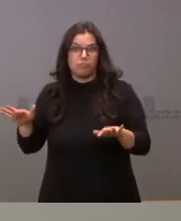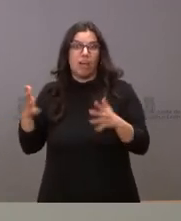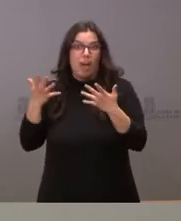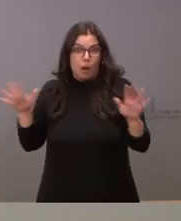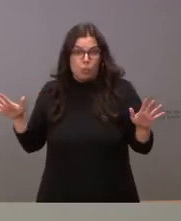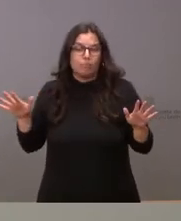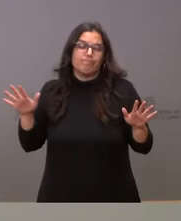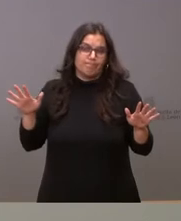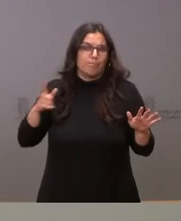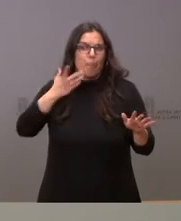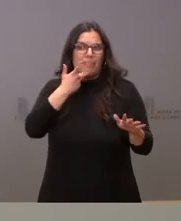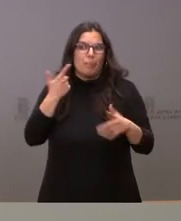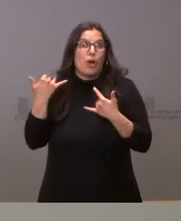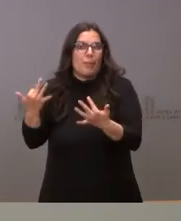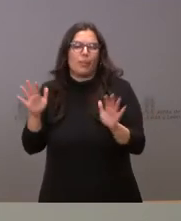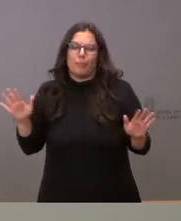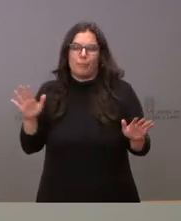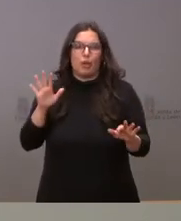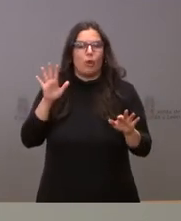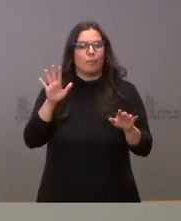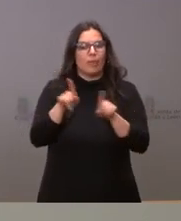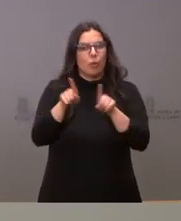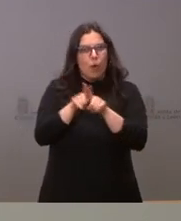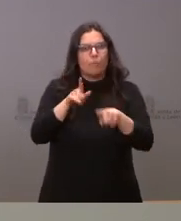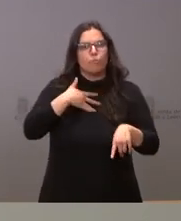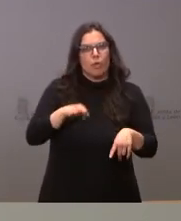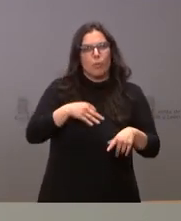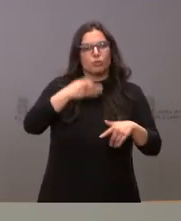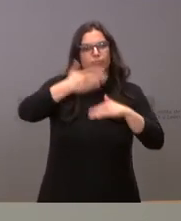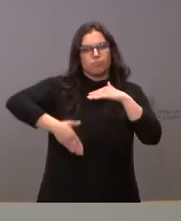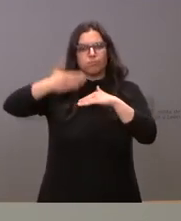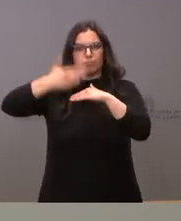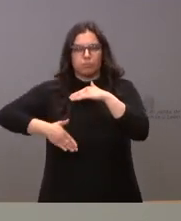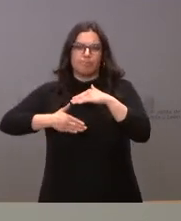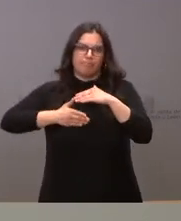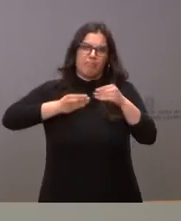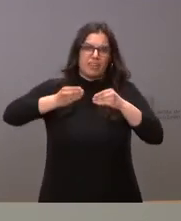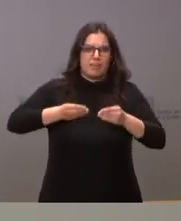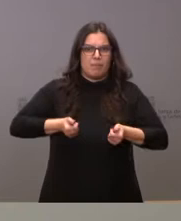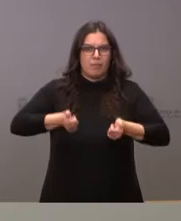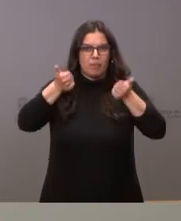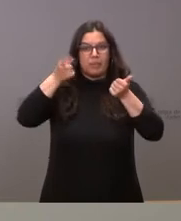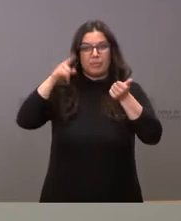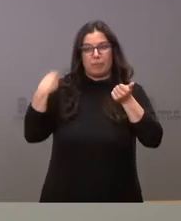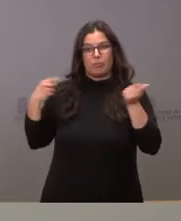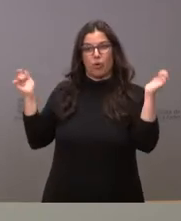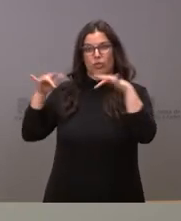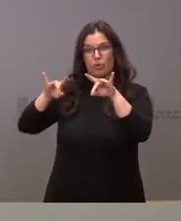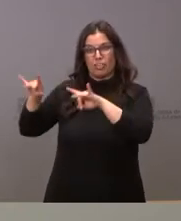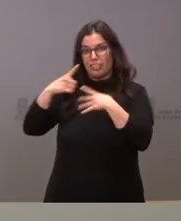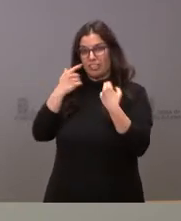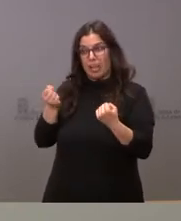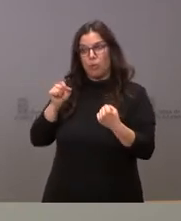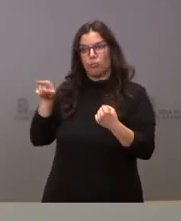Pero es verdad que nos está permitiendo ya ir relajando algunas restricciones y tomando medidas en el marco de ese Consejo Interterritorial que nosotros estamos apoyando,